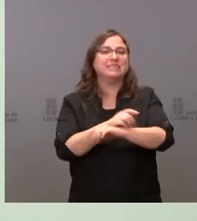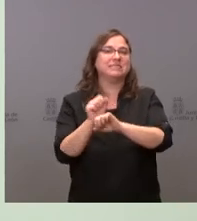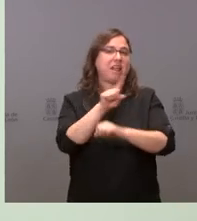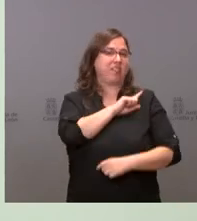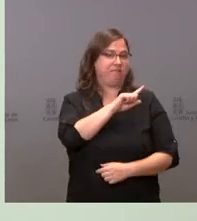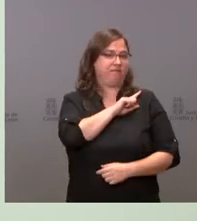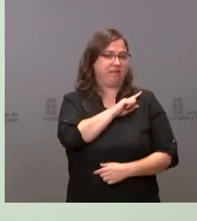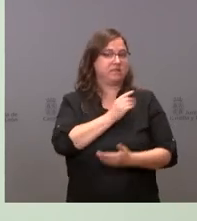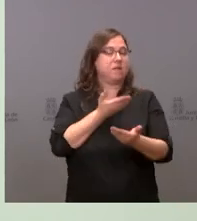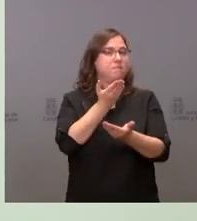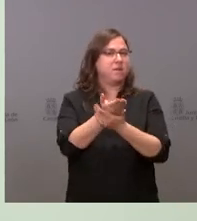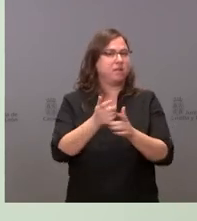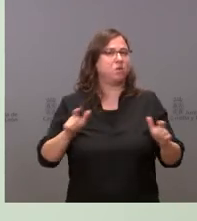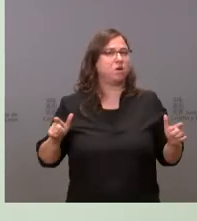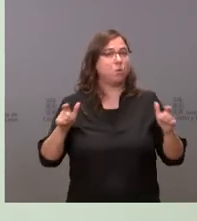creo que